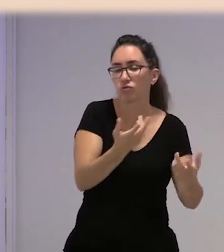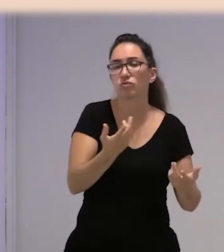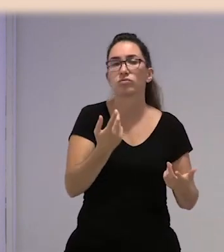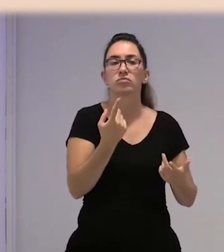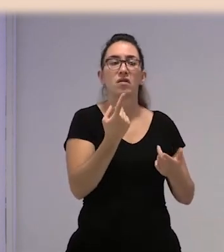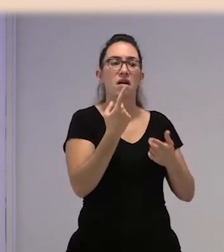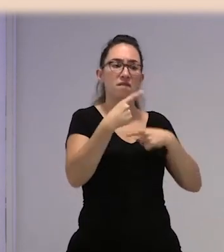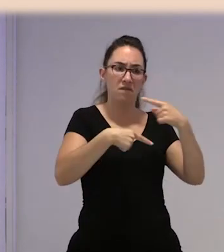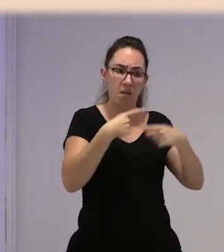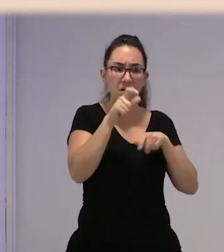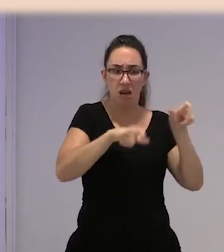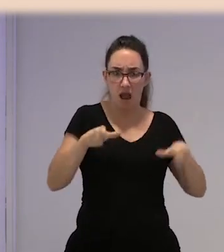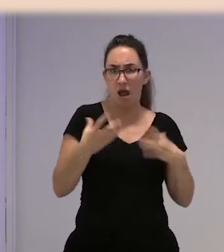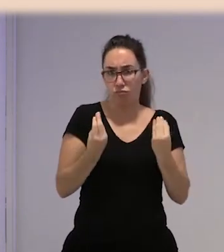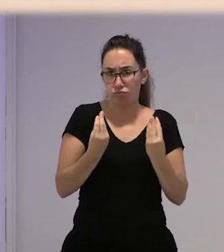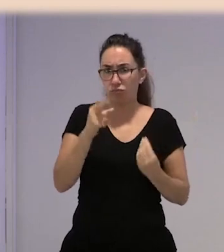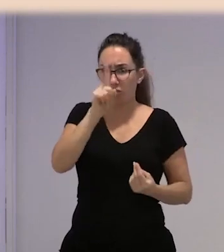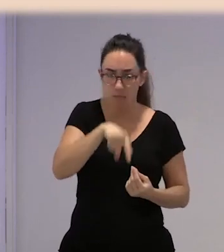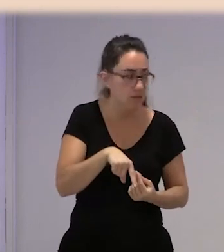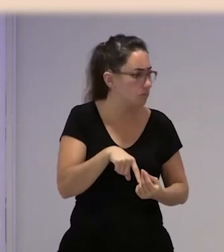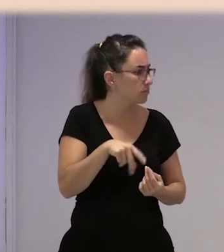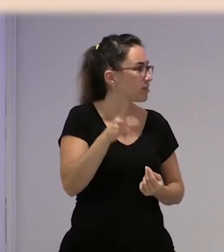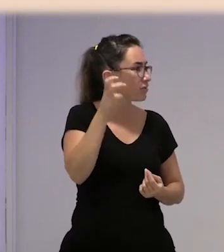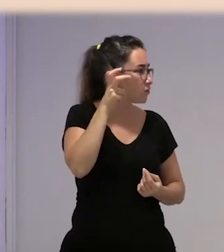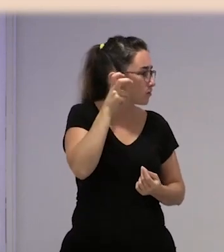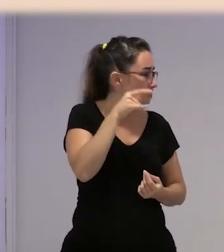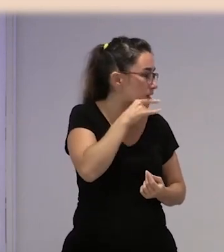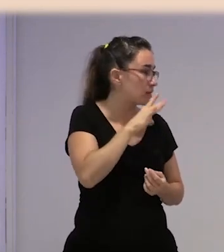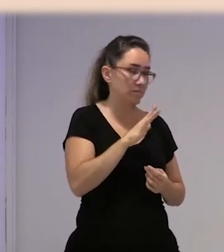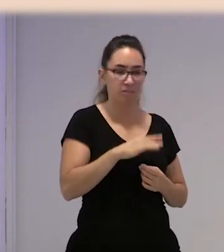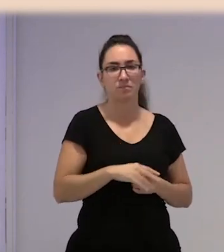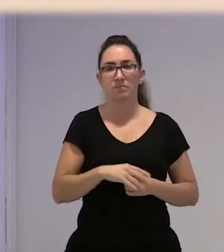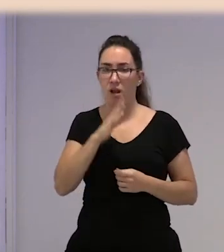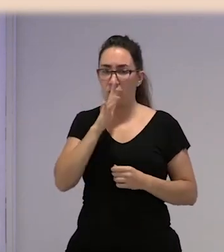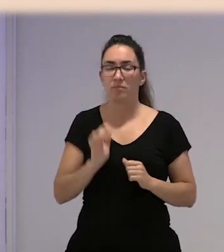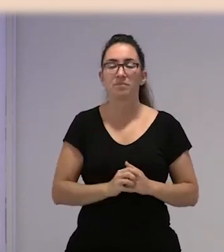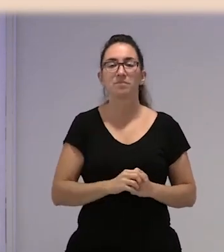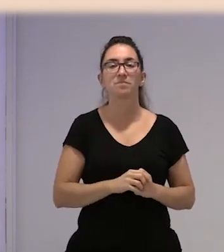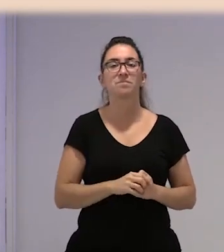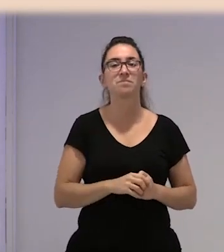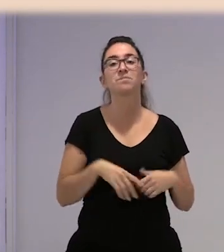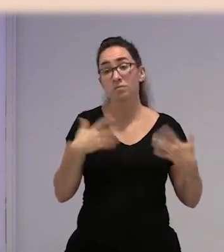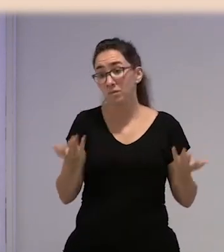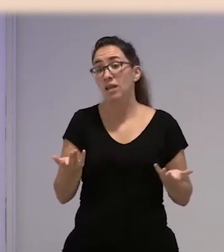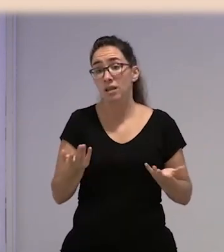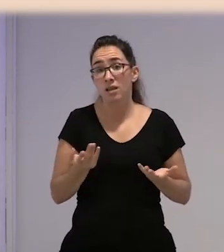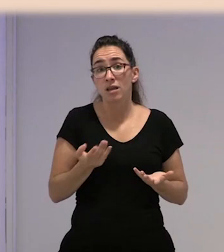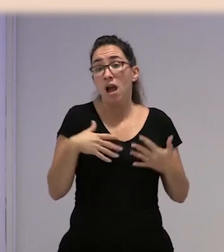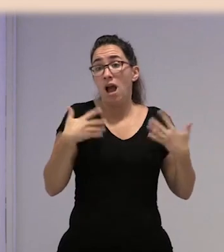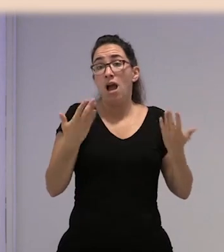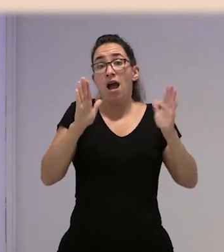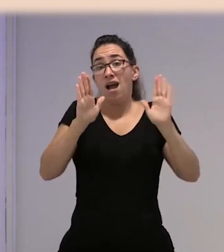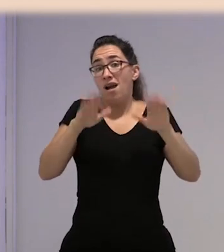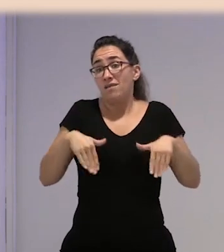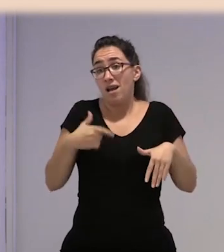también. Sí, hay. ¿Ahora? Claro. ¿Ahora? Claro. Y, bueno, pues, al final